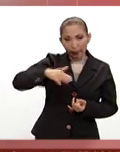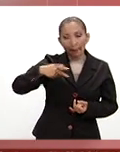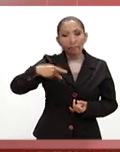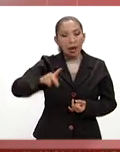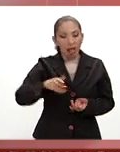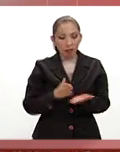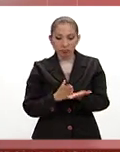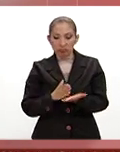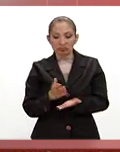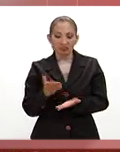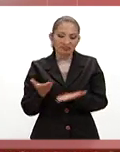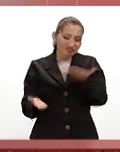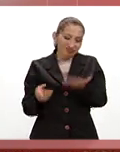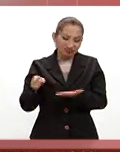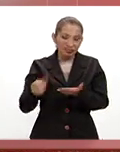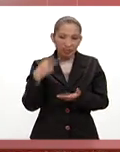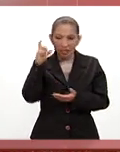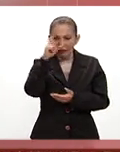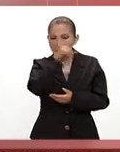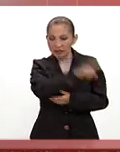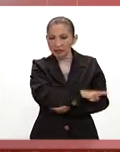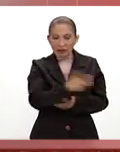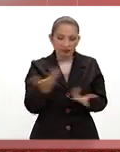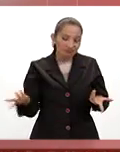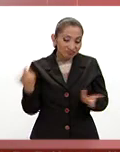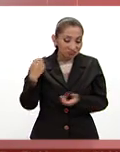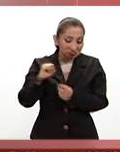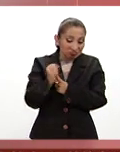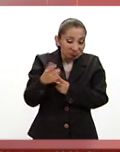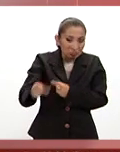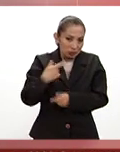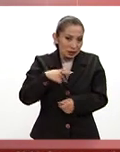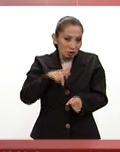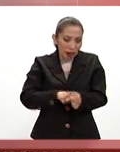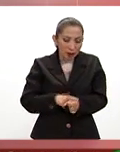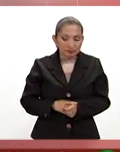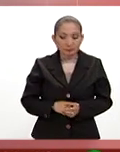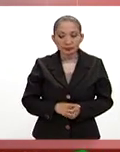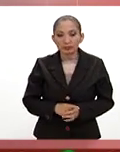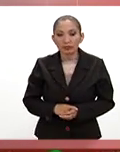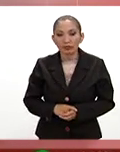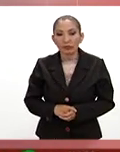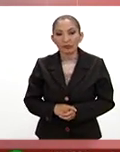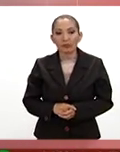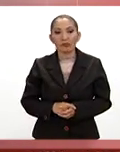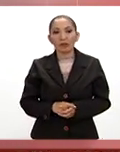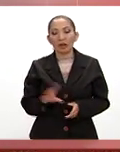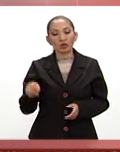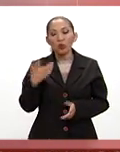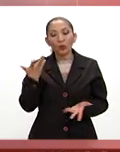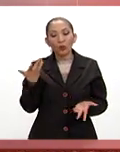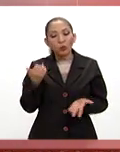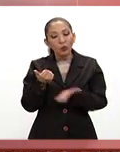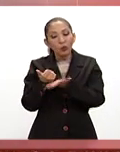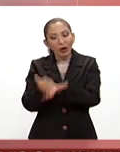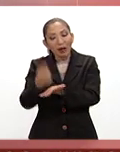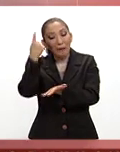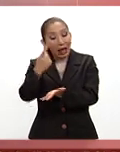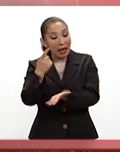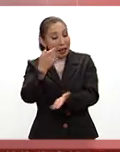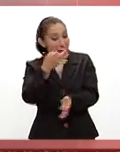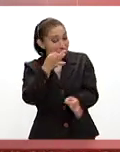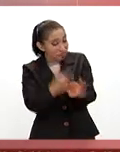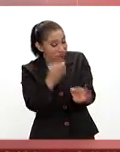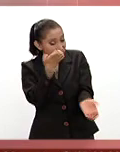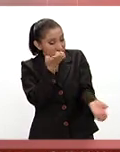atravesó momentos creo que muy difíciles desde el punto de vista personal, que no le permitieron llevar a cabo su